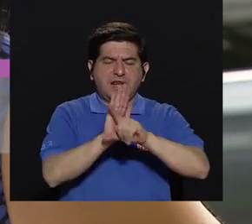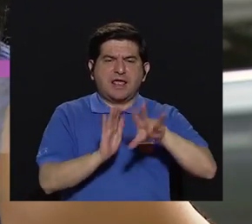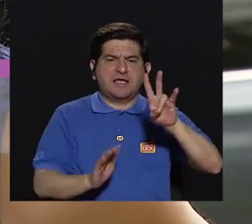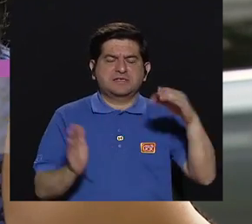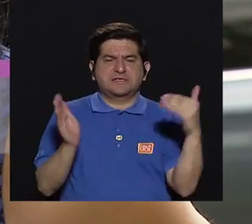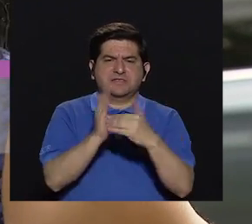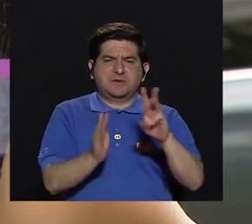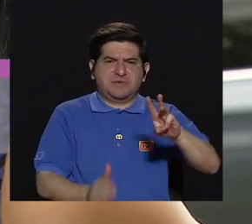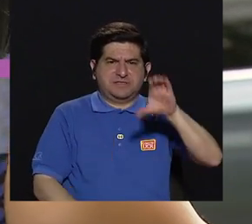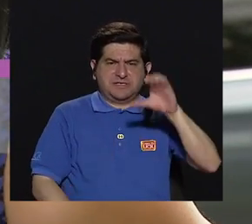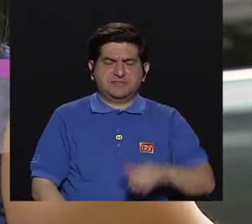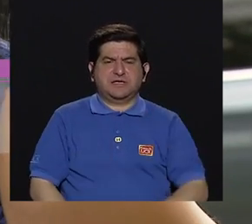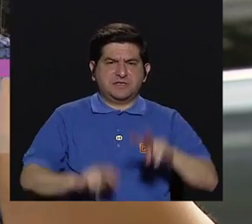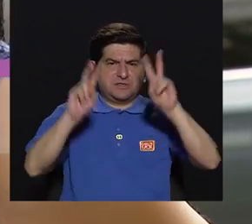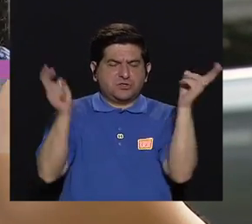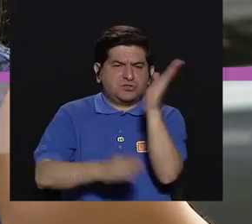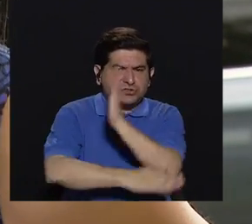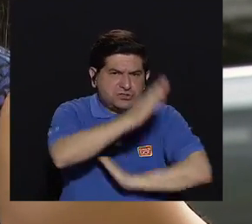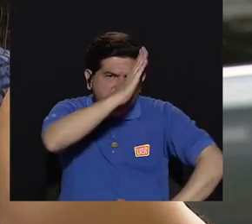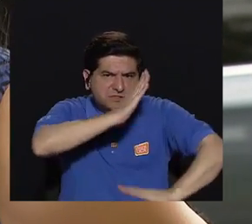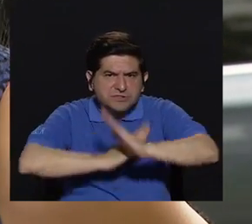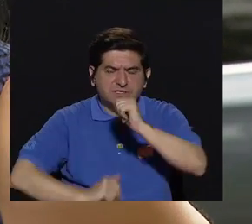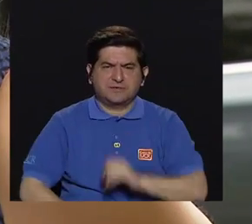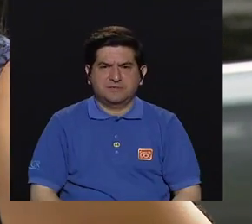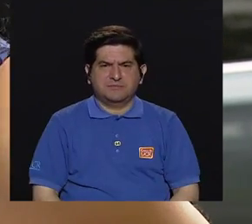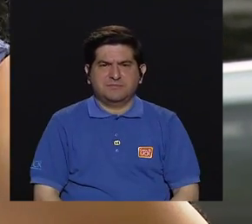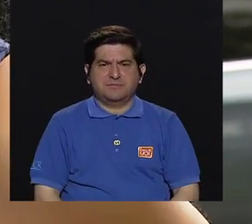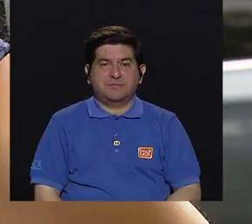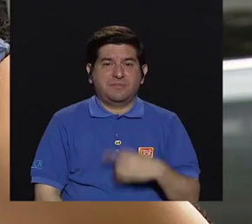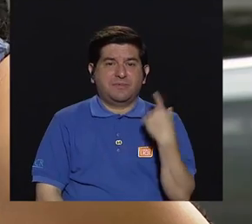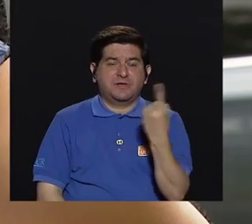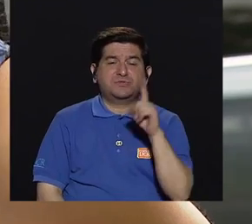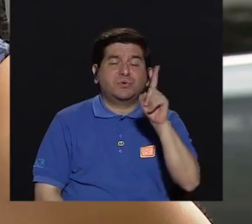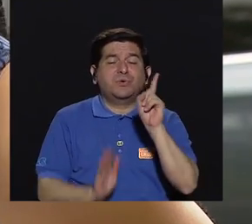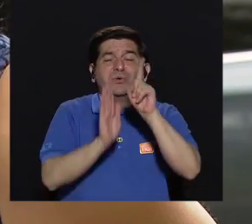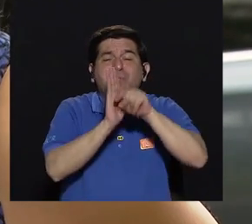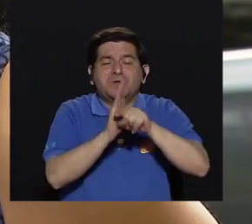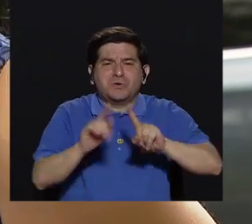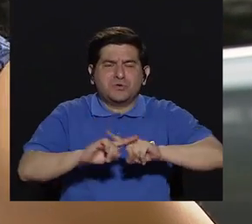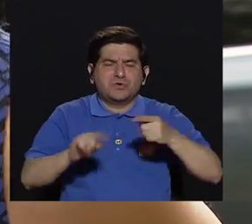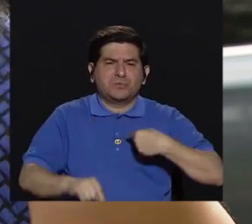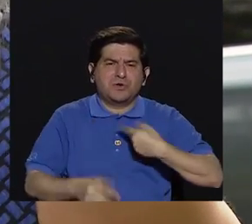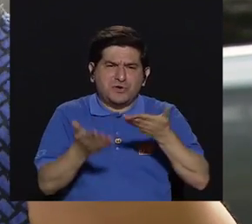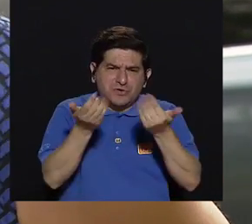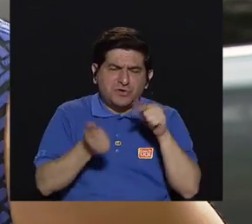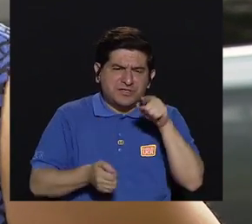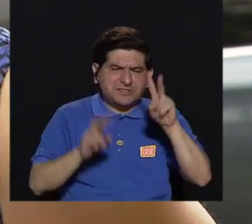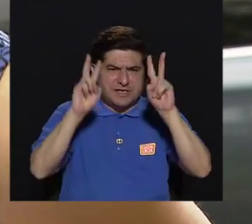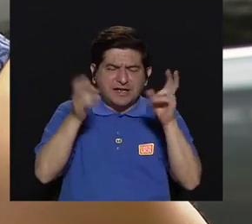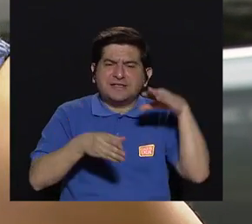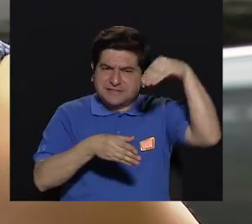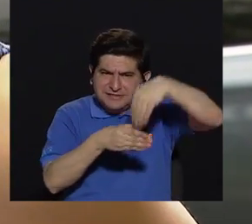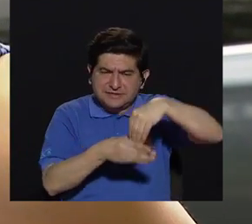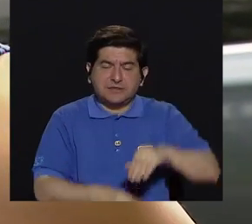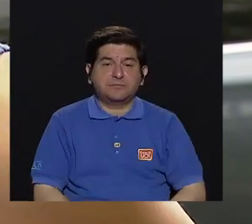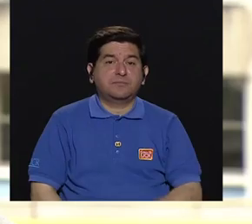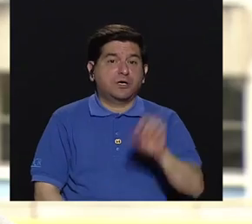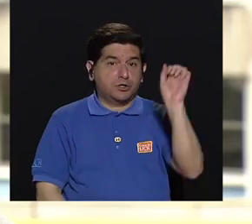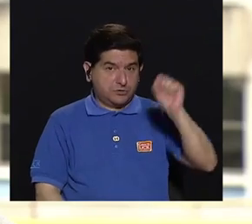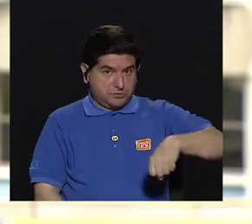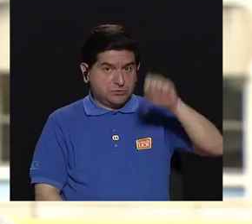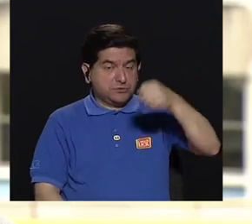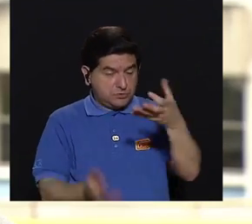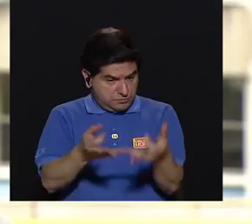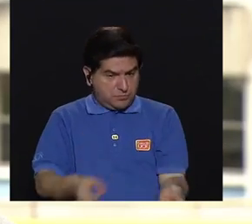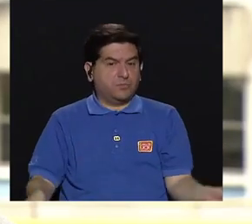7600, el tema de discapacidad. Nos queda apenas un minutito, pero no quisiera que dejáramos ese tema por fuera. Sí,